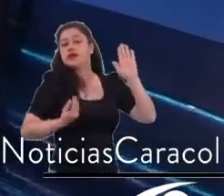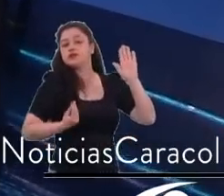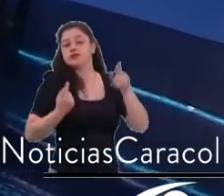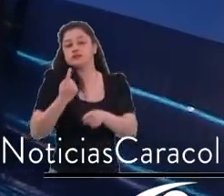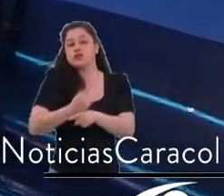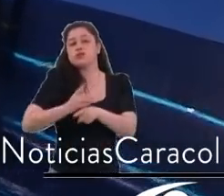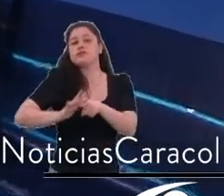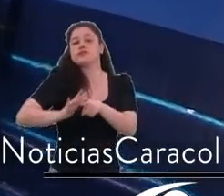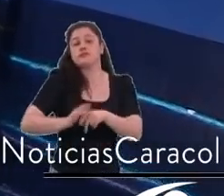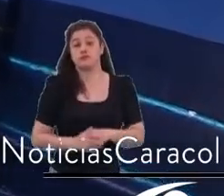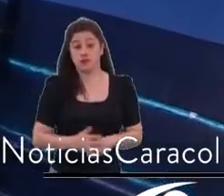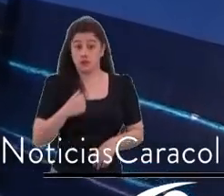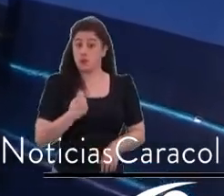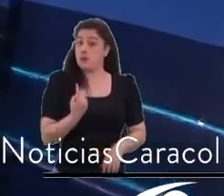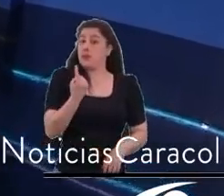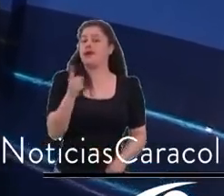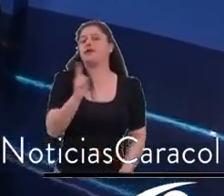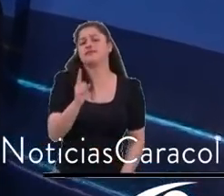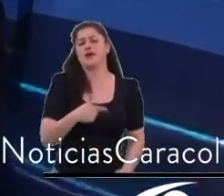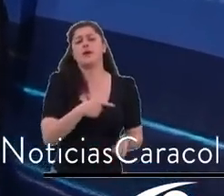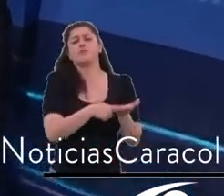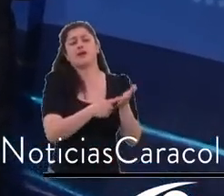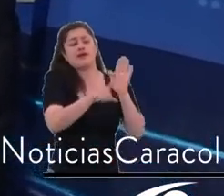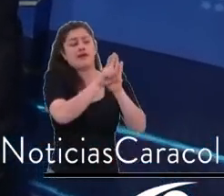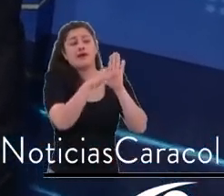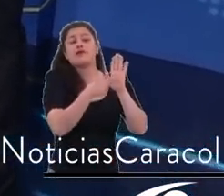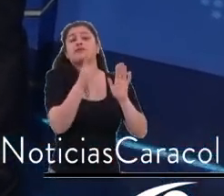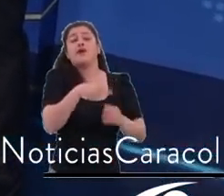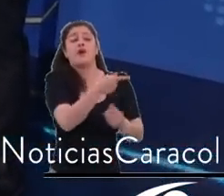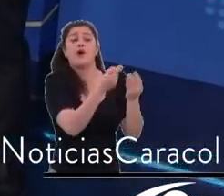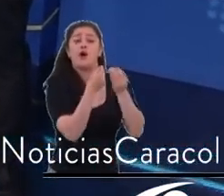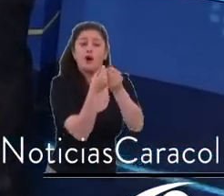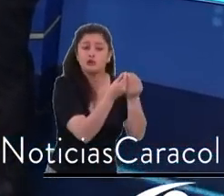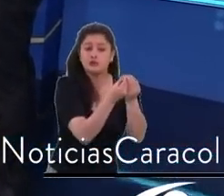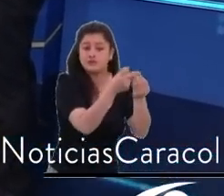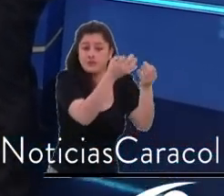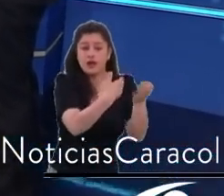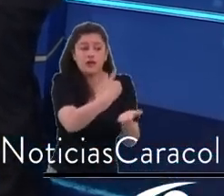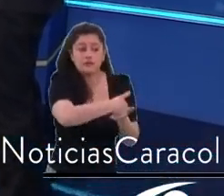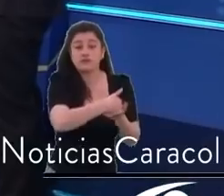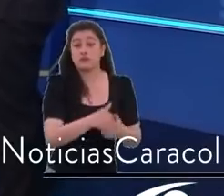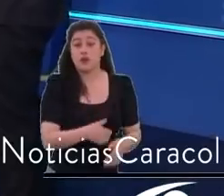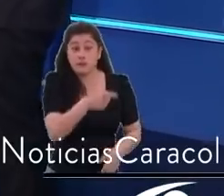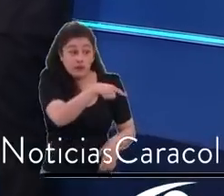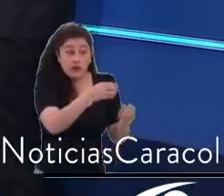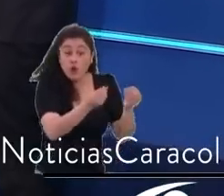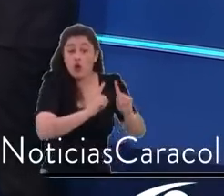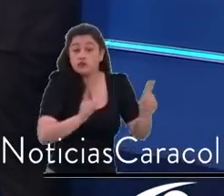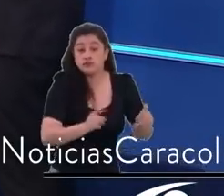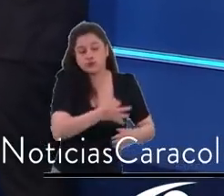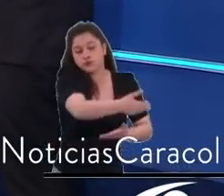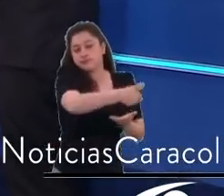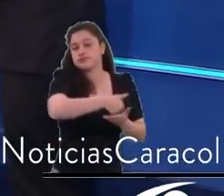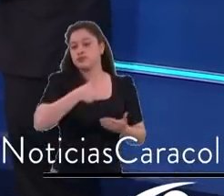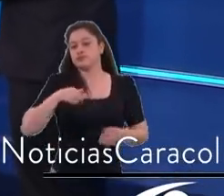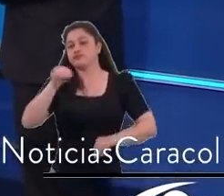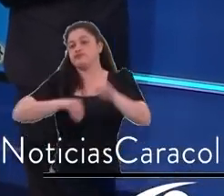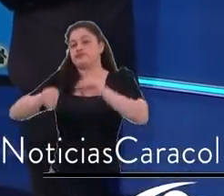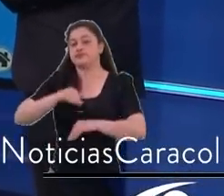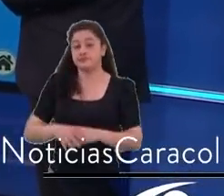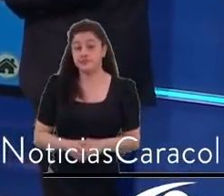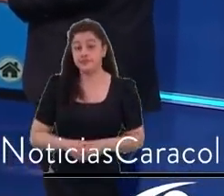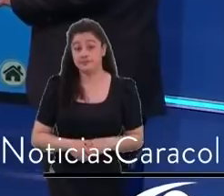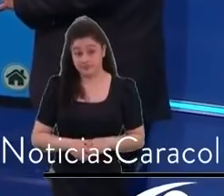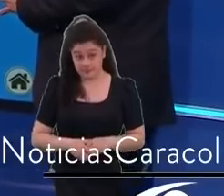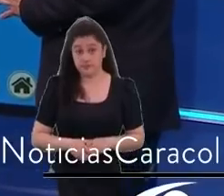alcaldía. Siempre se ha adoptado así. Siempre. El primer plan de ordenamiento territorial en el 2000, el Consejo no se pronunció, se adoptó por decreto.